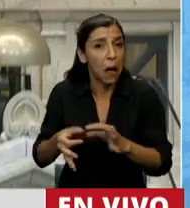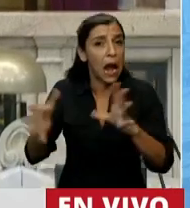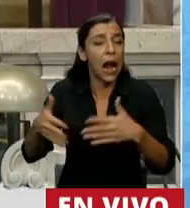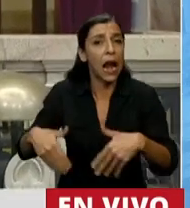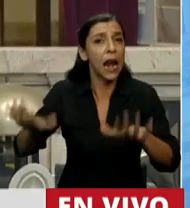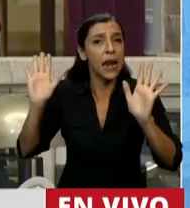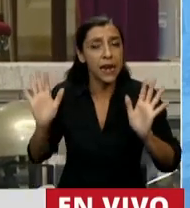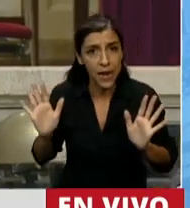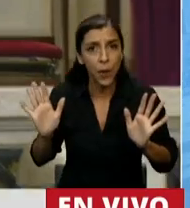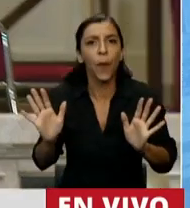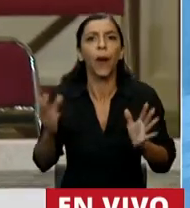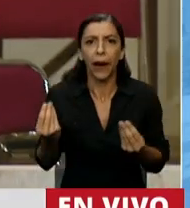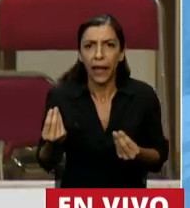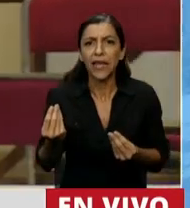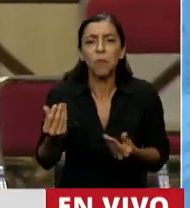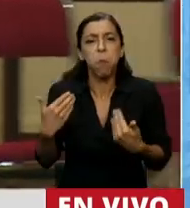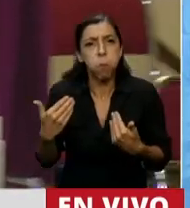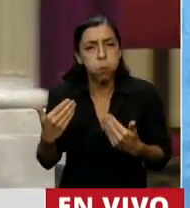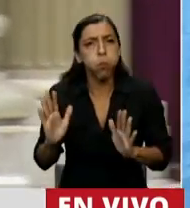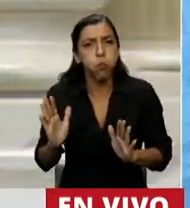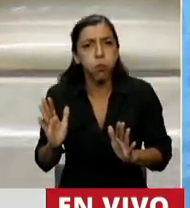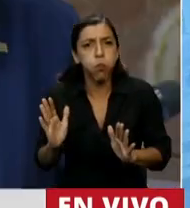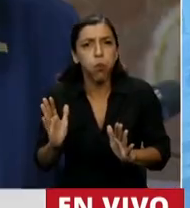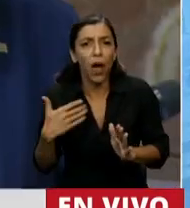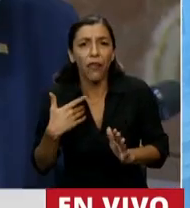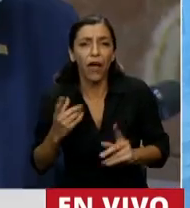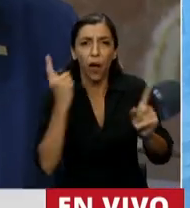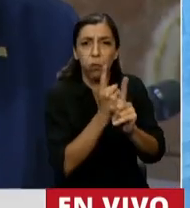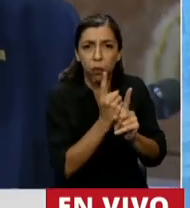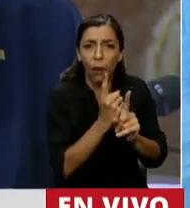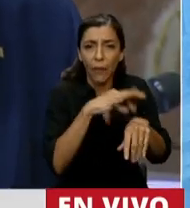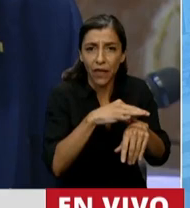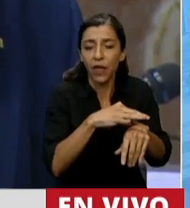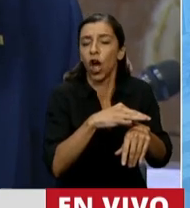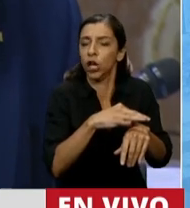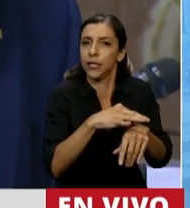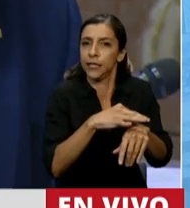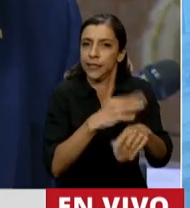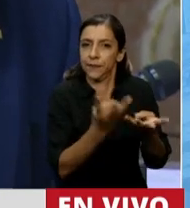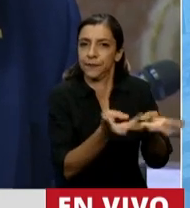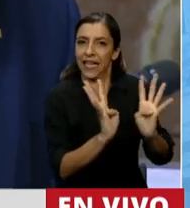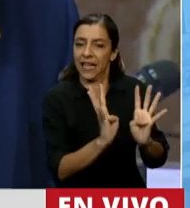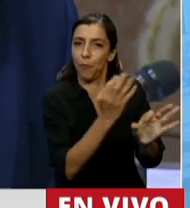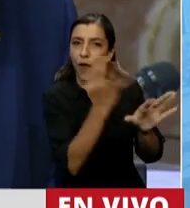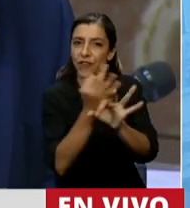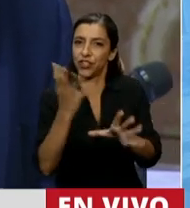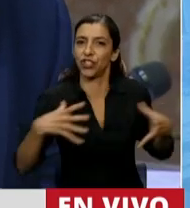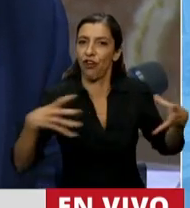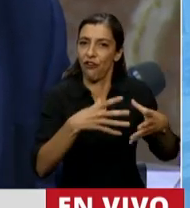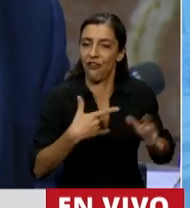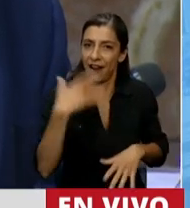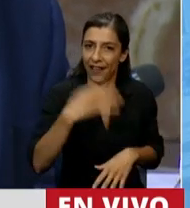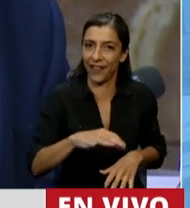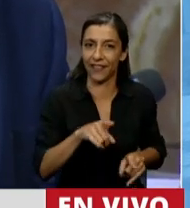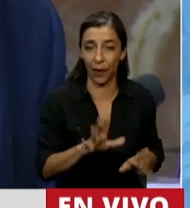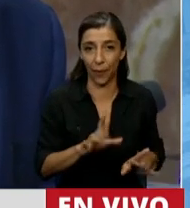prescindencia de la consulta, al menos a un equipo interdisciplinario que determine la pertinencia de la intervención a la manera del